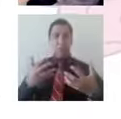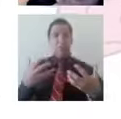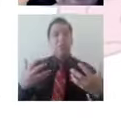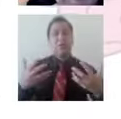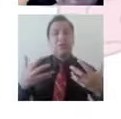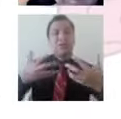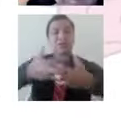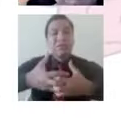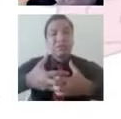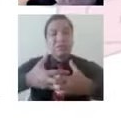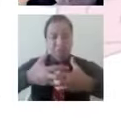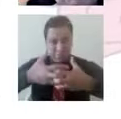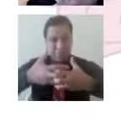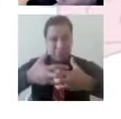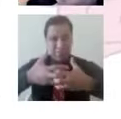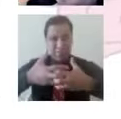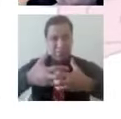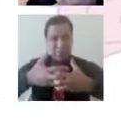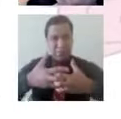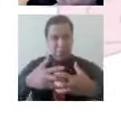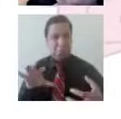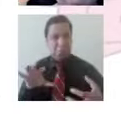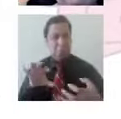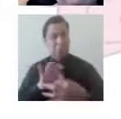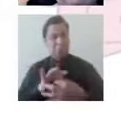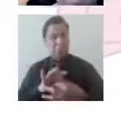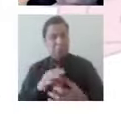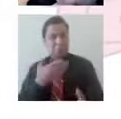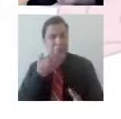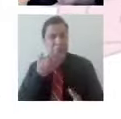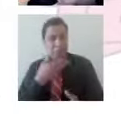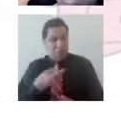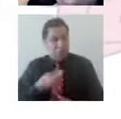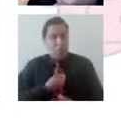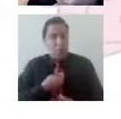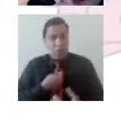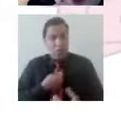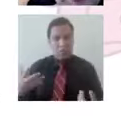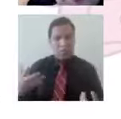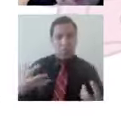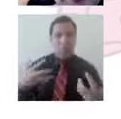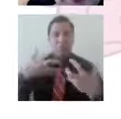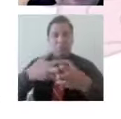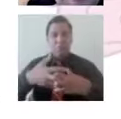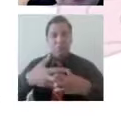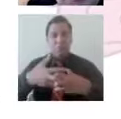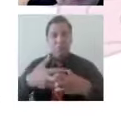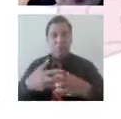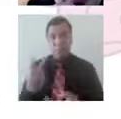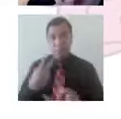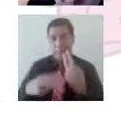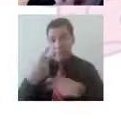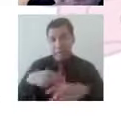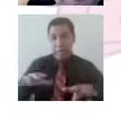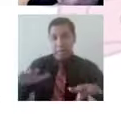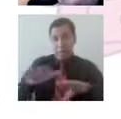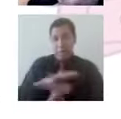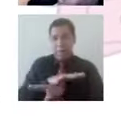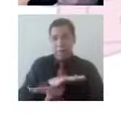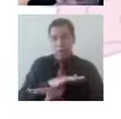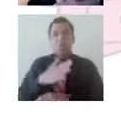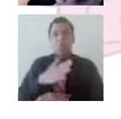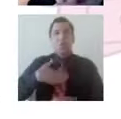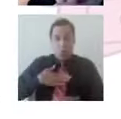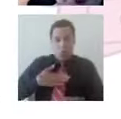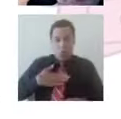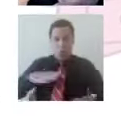capacidad que cada uno, cada una de nosotros vamos a tener para reflexionar acerca de lo que está pasando conmigo, esta parte